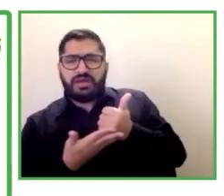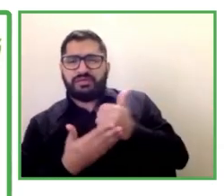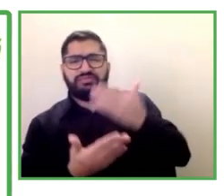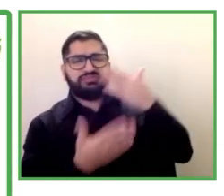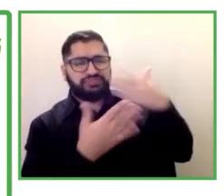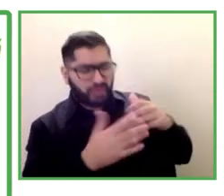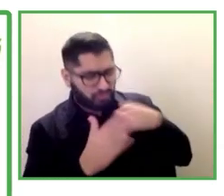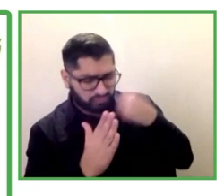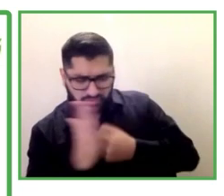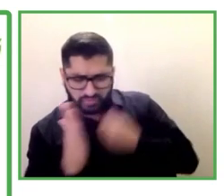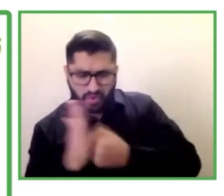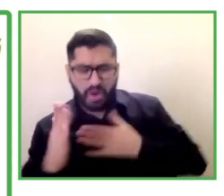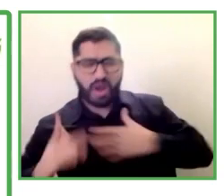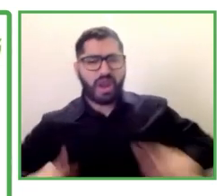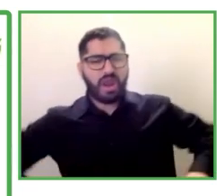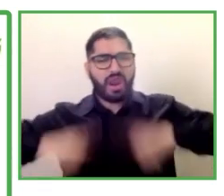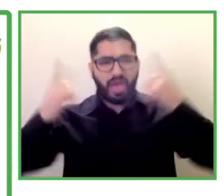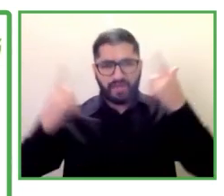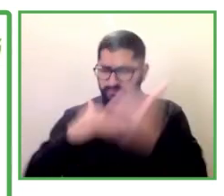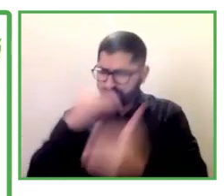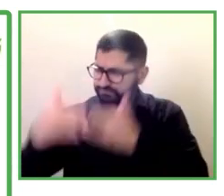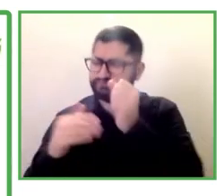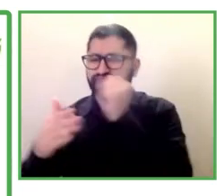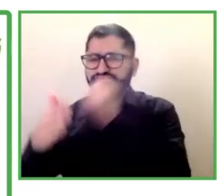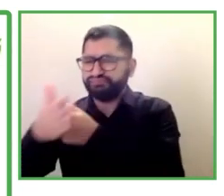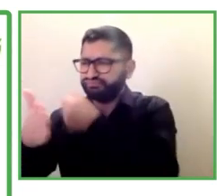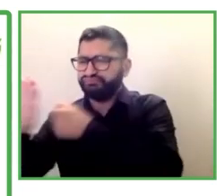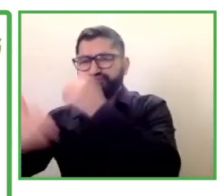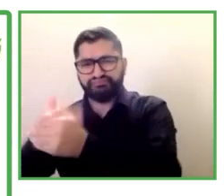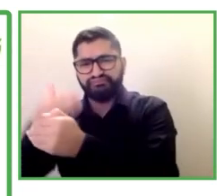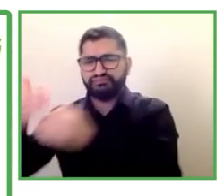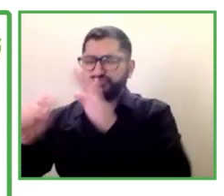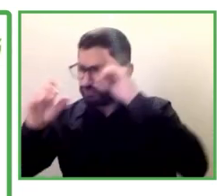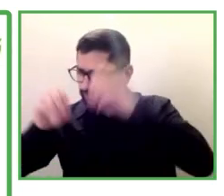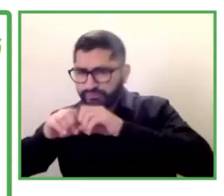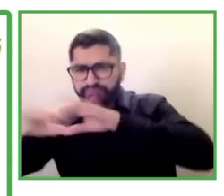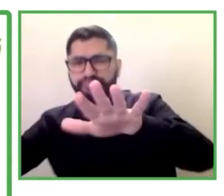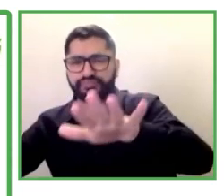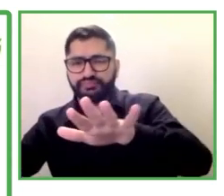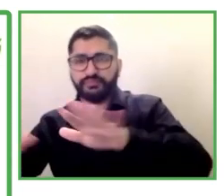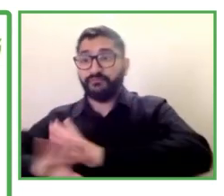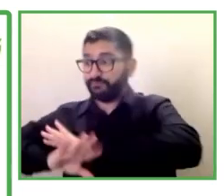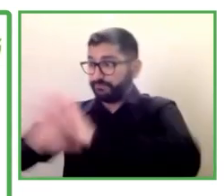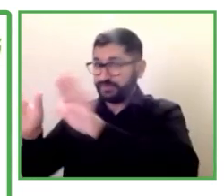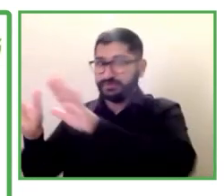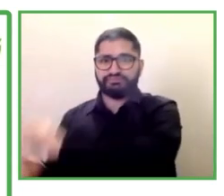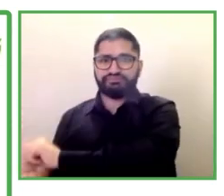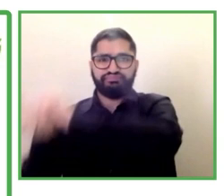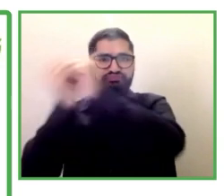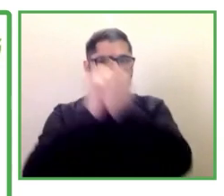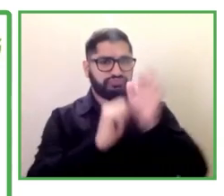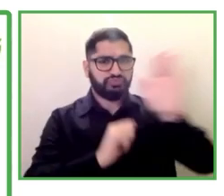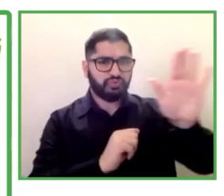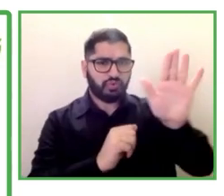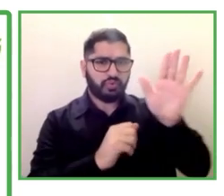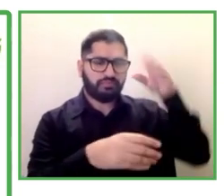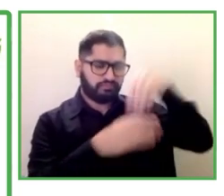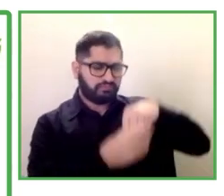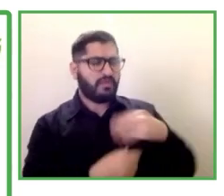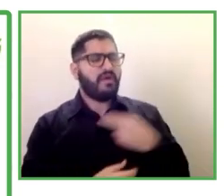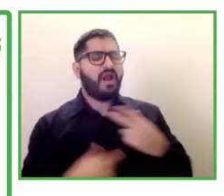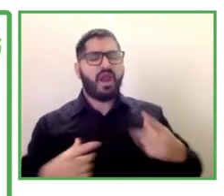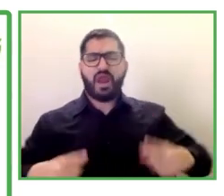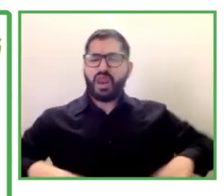fin de este modo a una vida que podía ser caracterizada como una vida de sufrimiento. Creo que ese